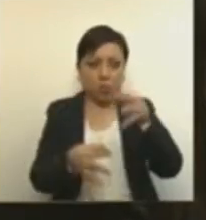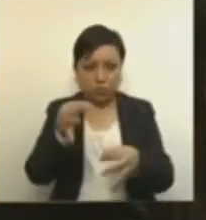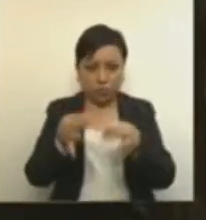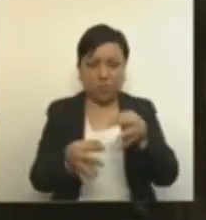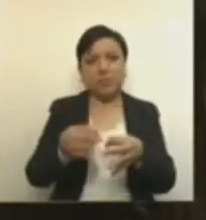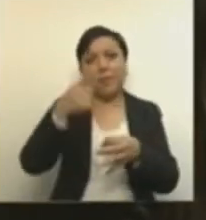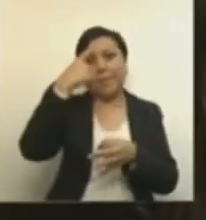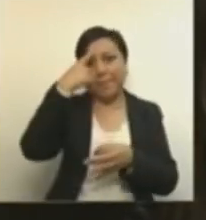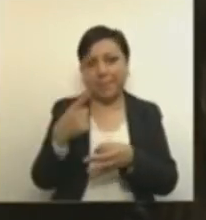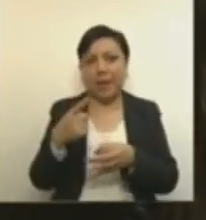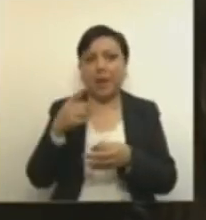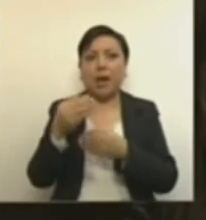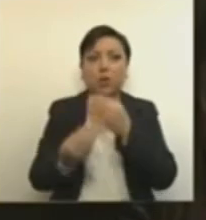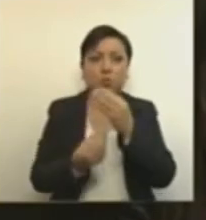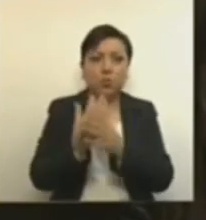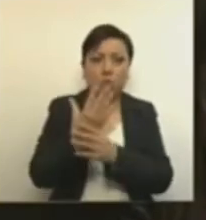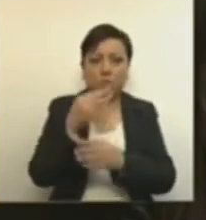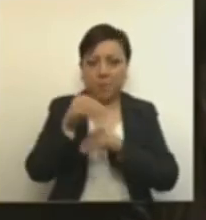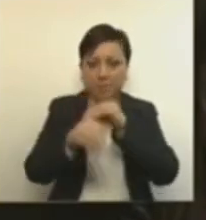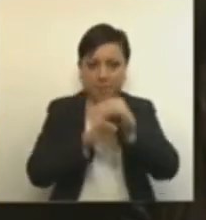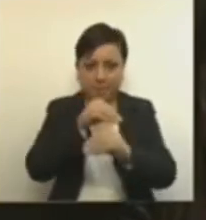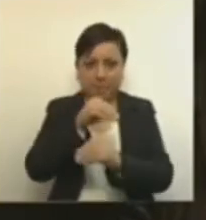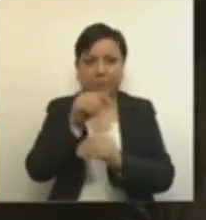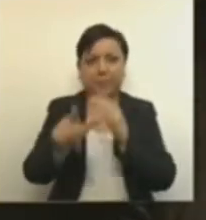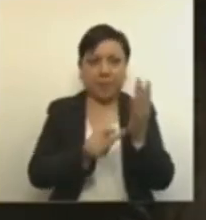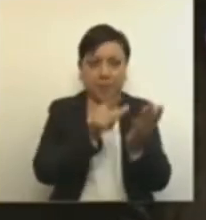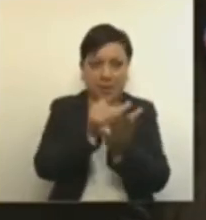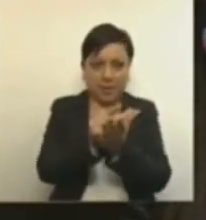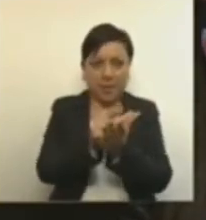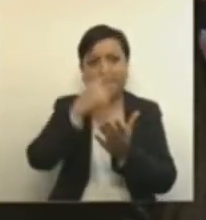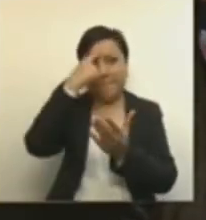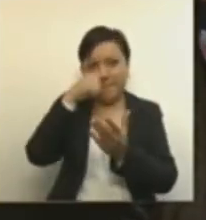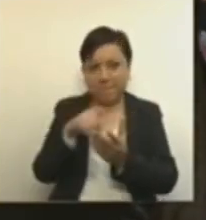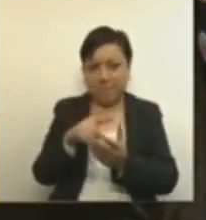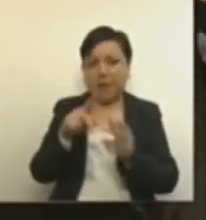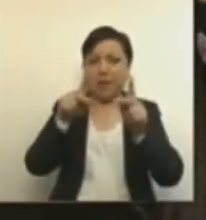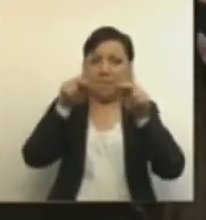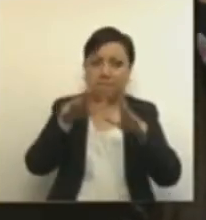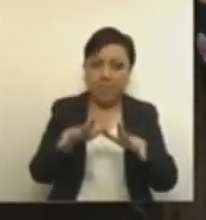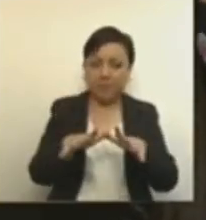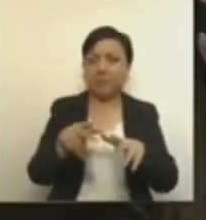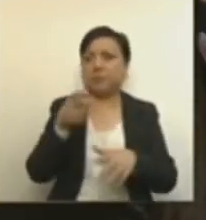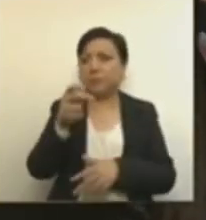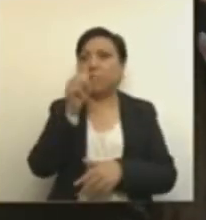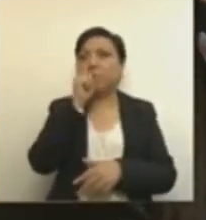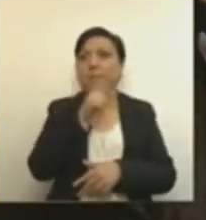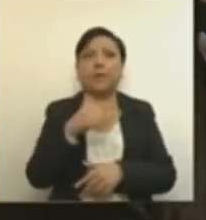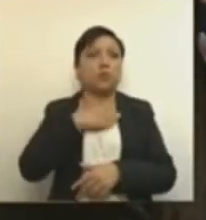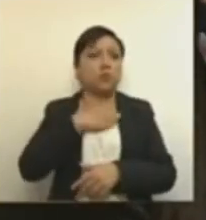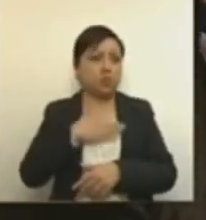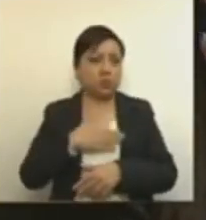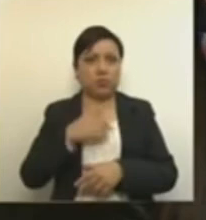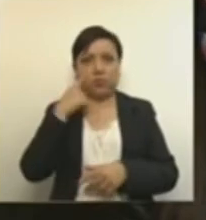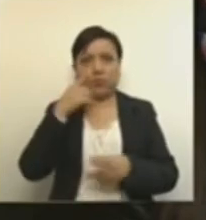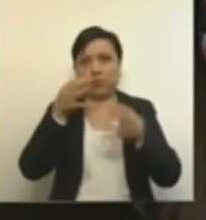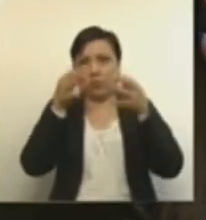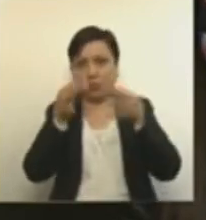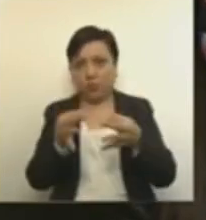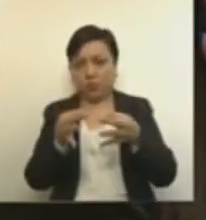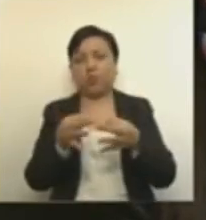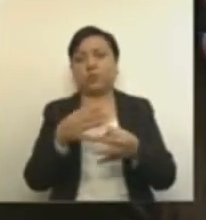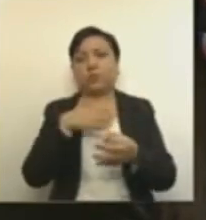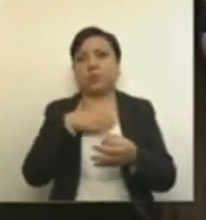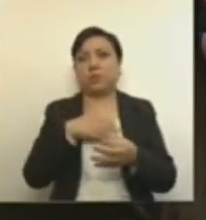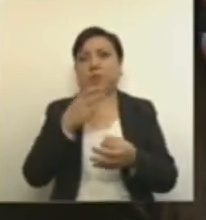articular una política de Estado en favor de la paz, una justicia cuya base es la Comisión de Víctimas